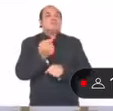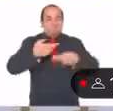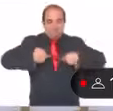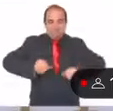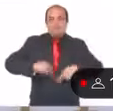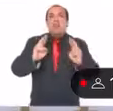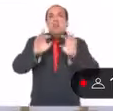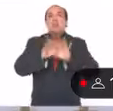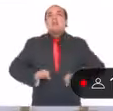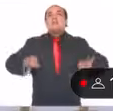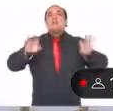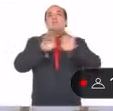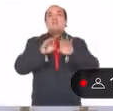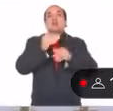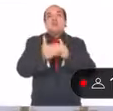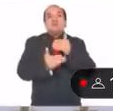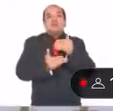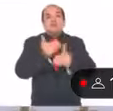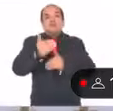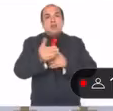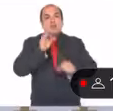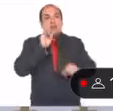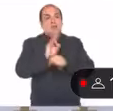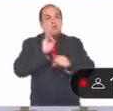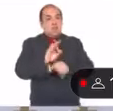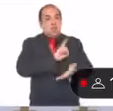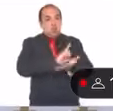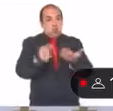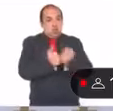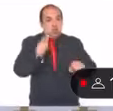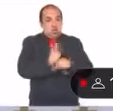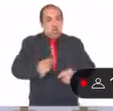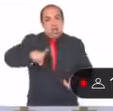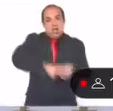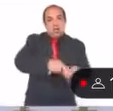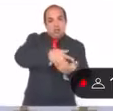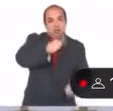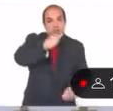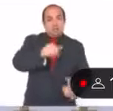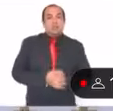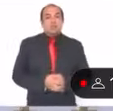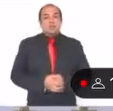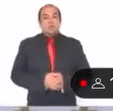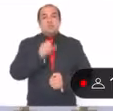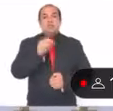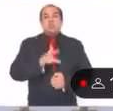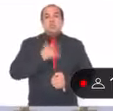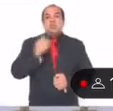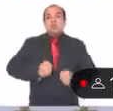un significativo avance de los derechos sociales en nuestra Constitución y porque estamos